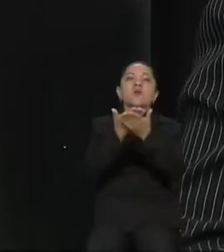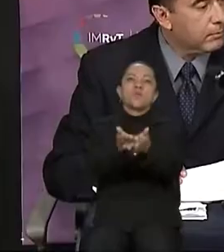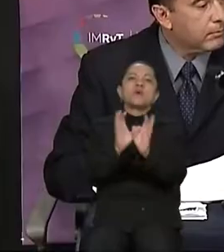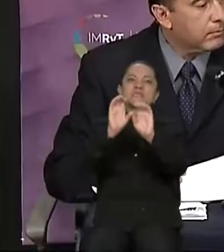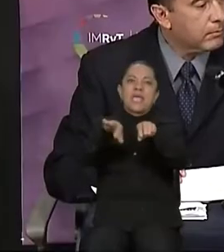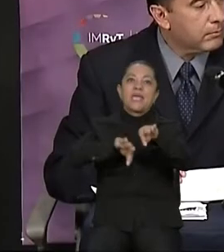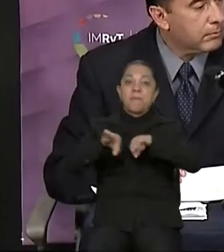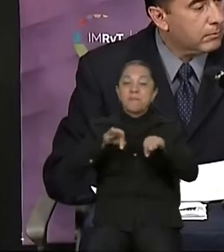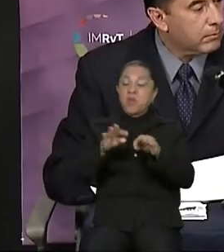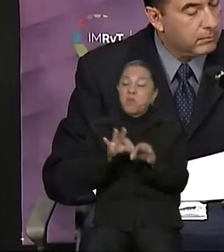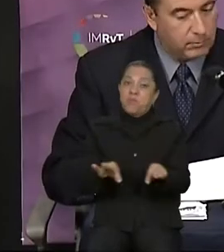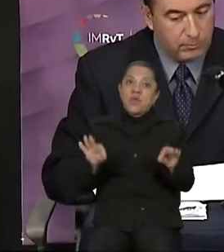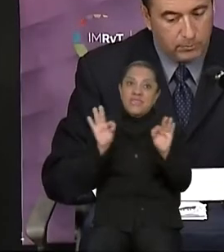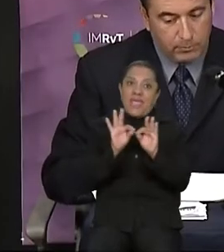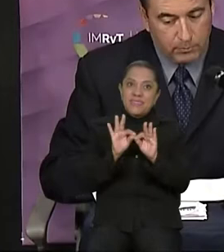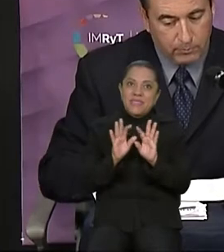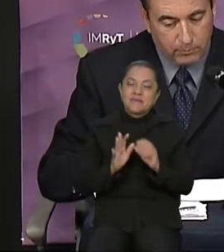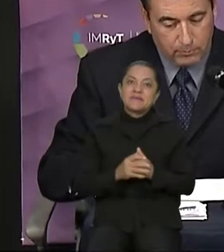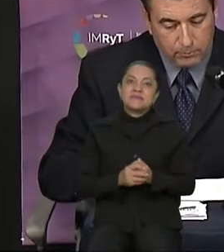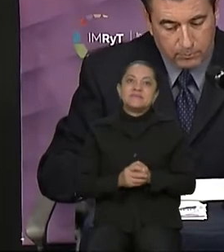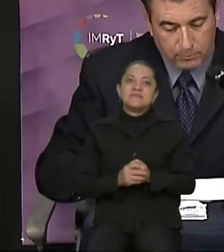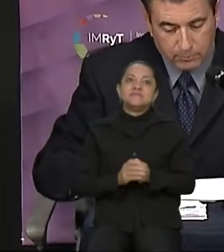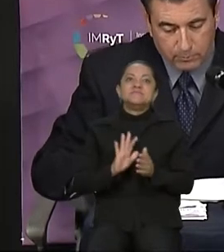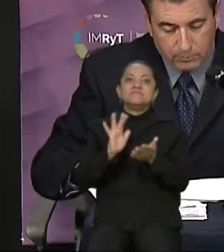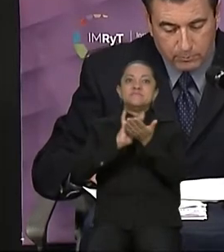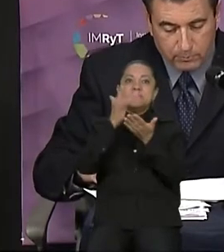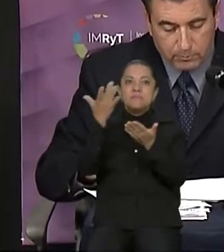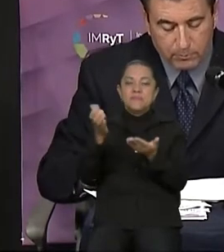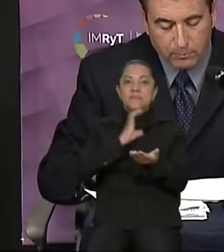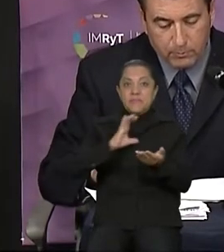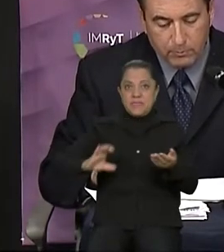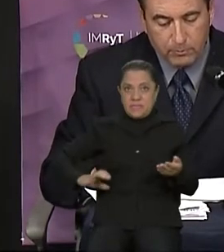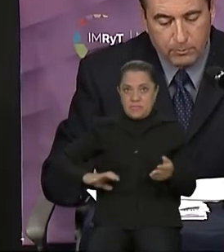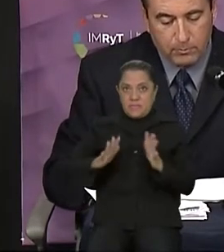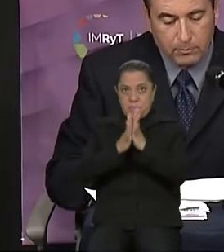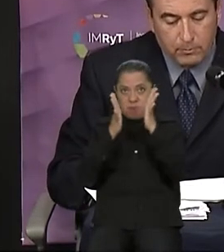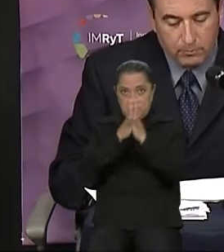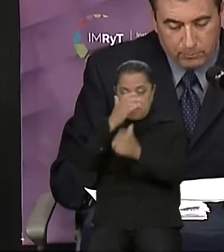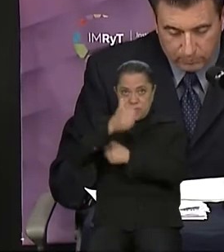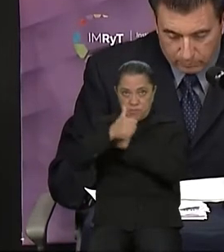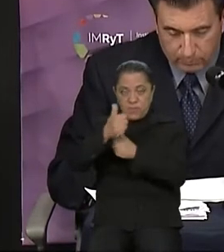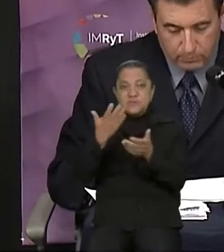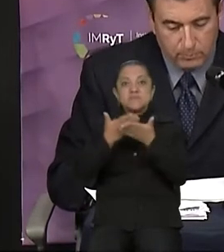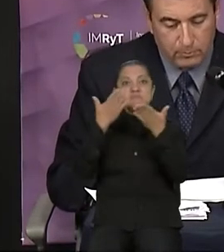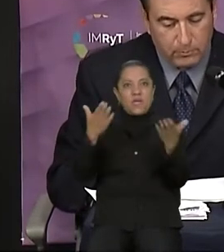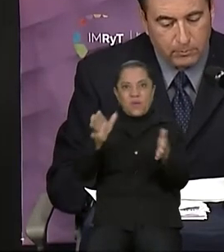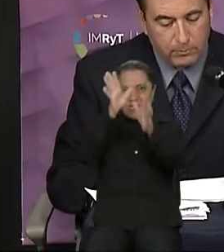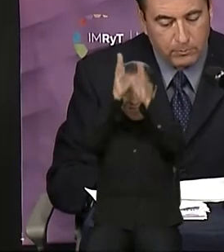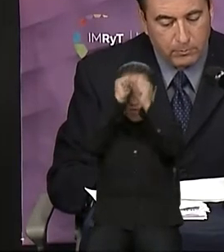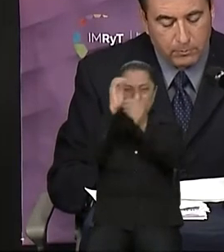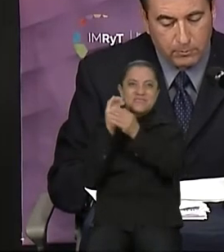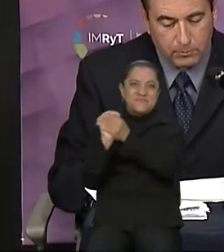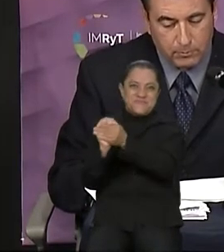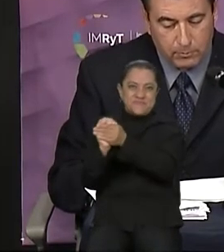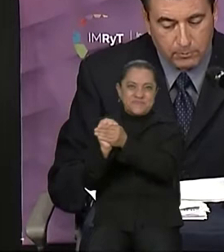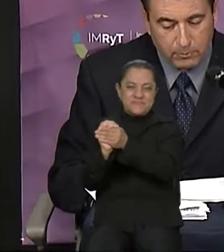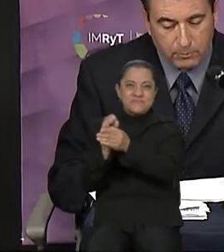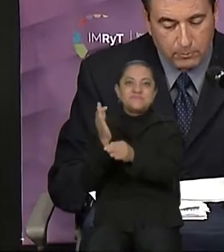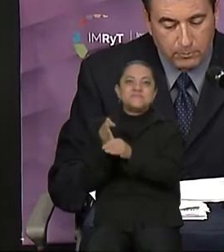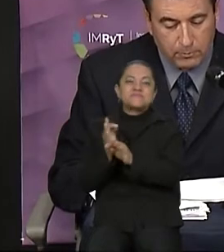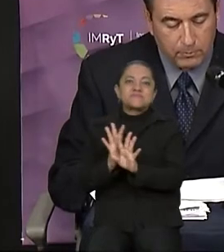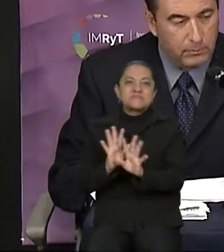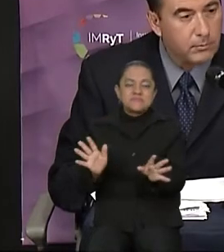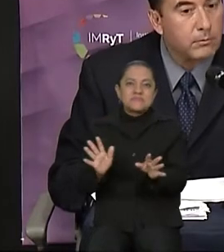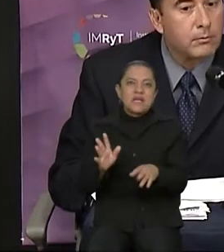Muy bien, gracias, candidata, por su participación. Y ahora, de acuerdo al sorteo, es momento de escuchar al candidato José